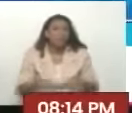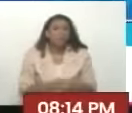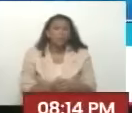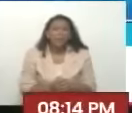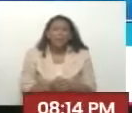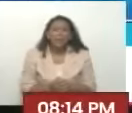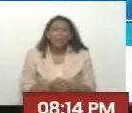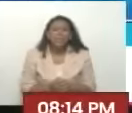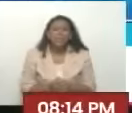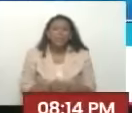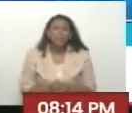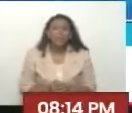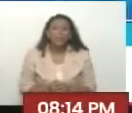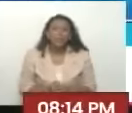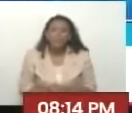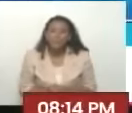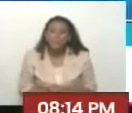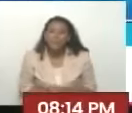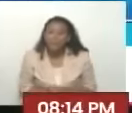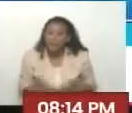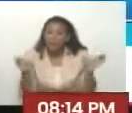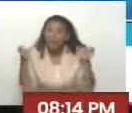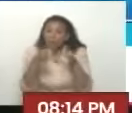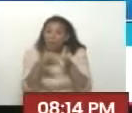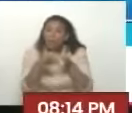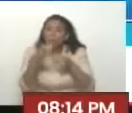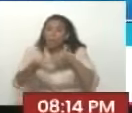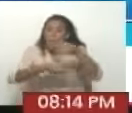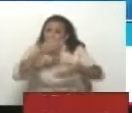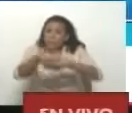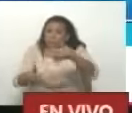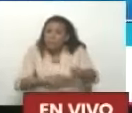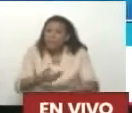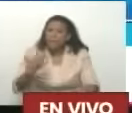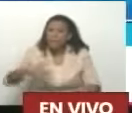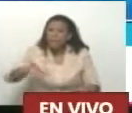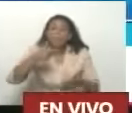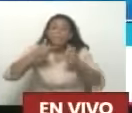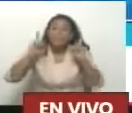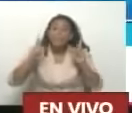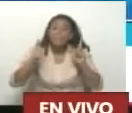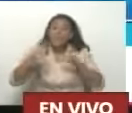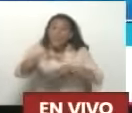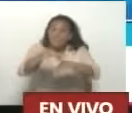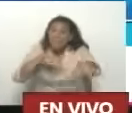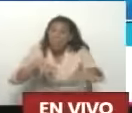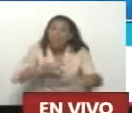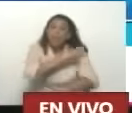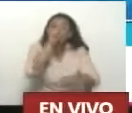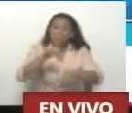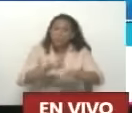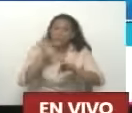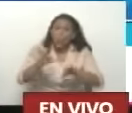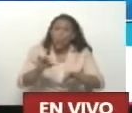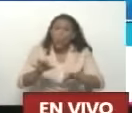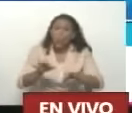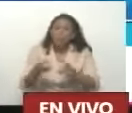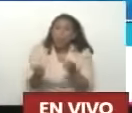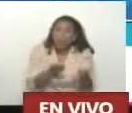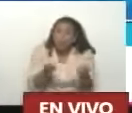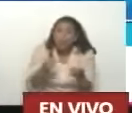Los causes Los organismos Y los procedimientos Para permitir A las mayorías nacionales Ejercer control